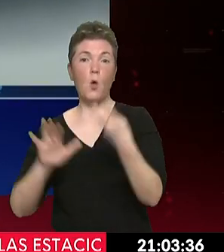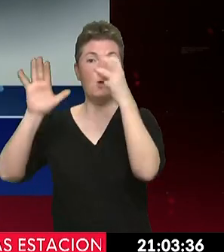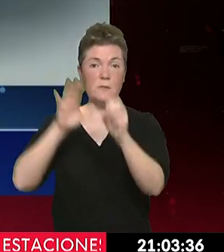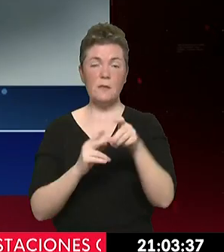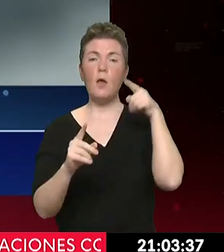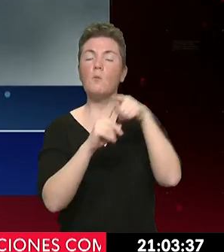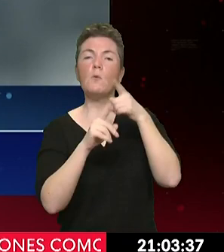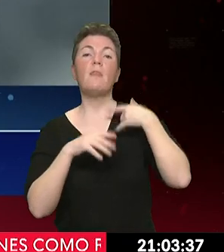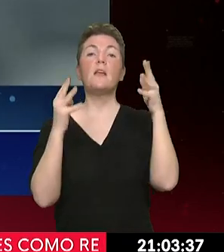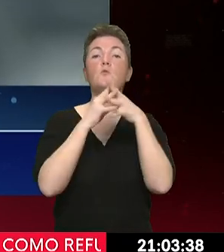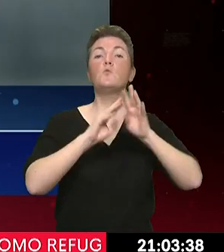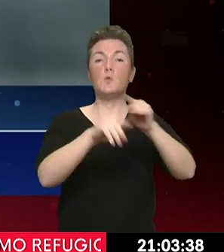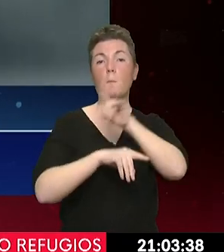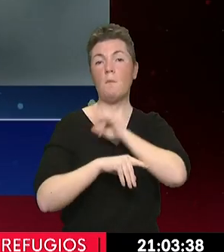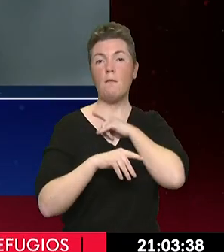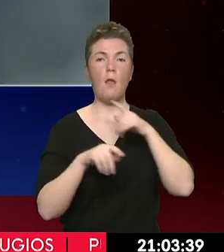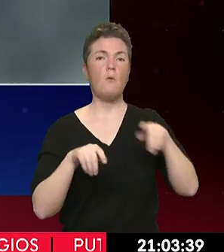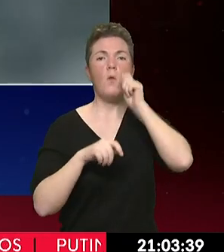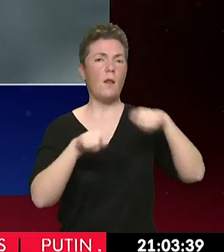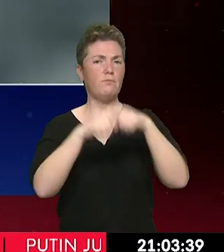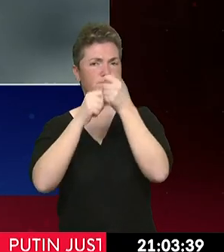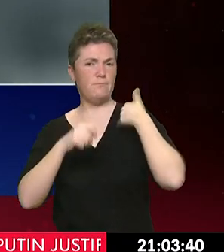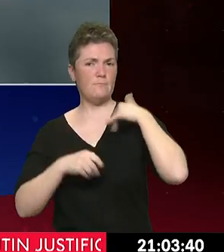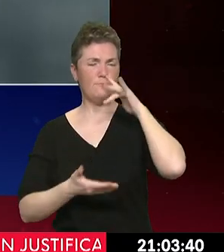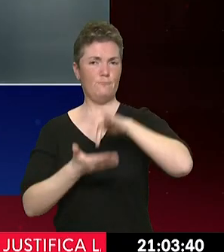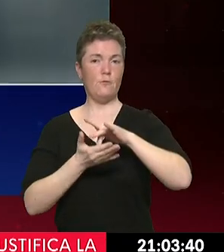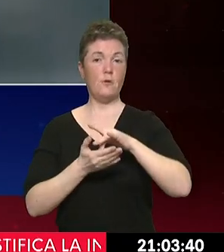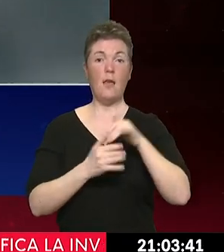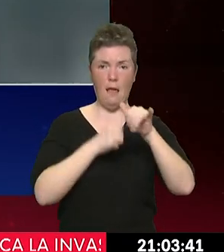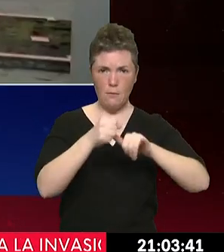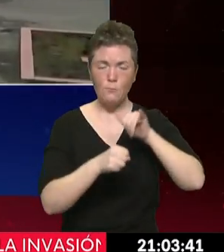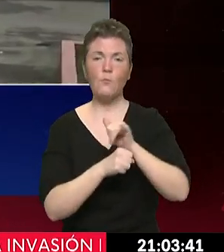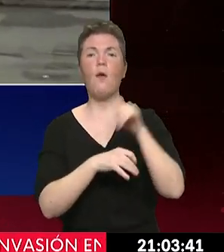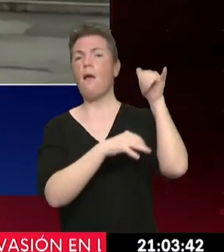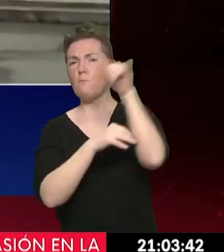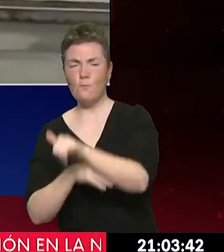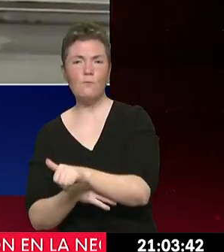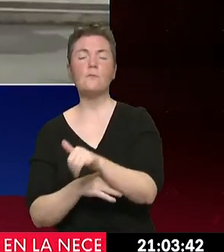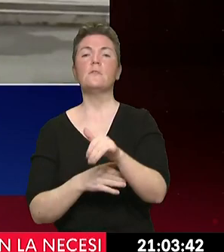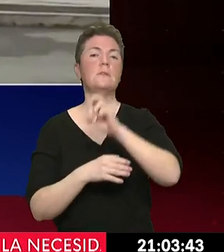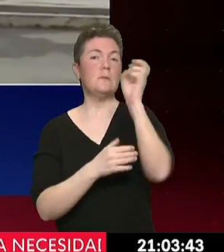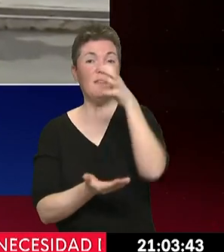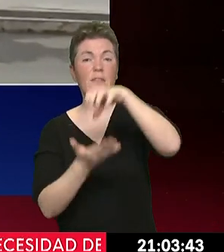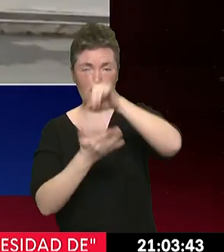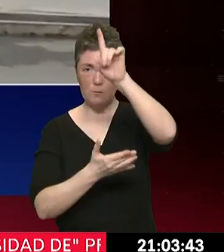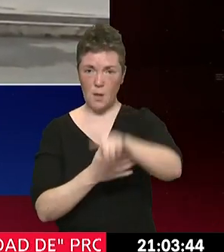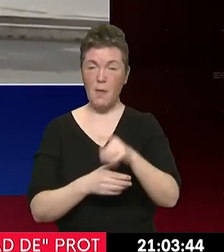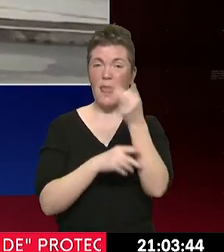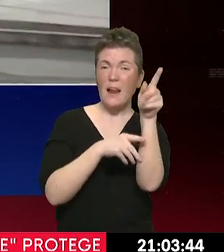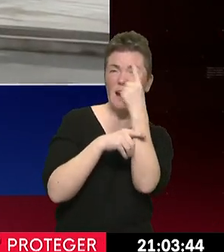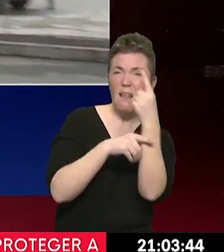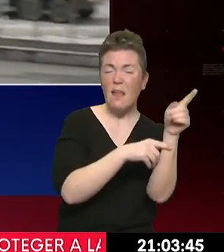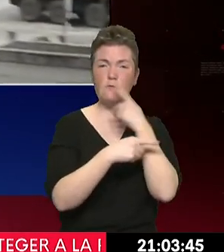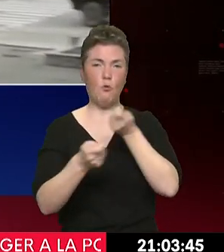objetos de la infraestructura militar ucraniana, incluidos aeródromos, aviones, aeropuertos, centros también de radares de